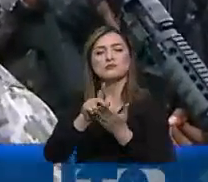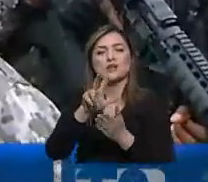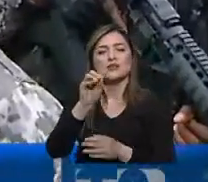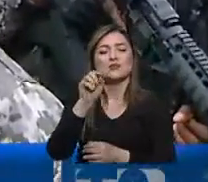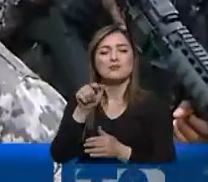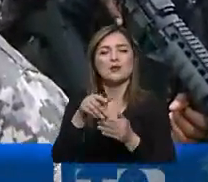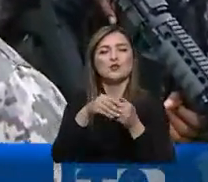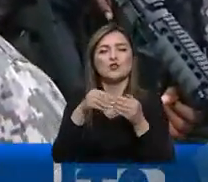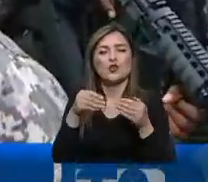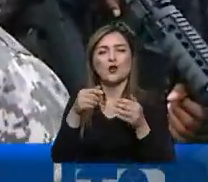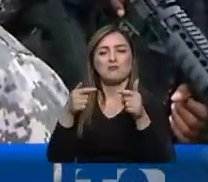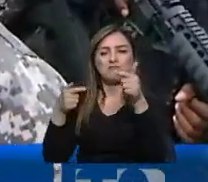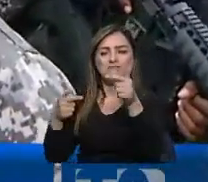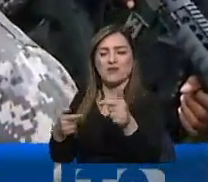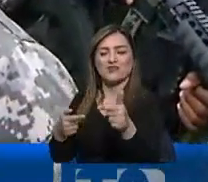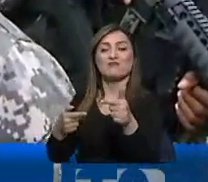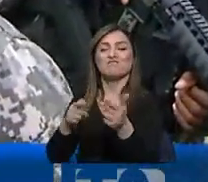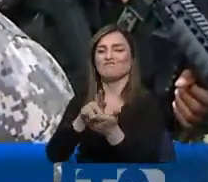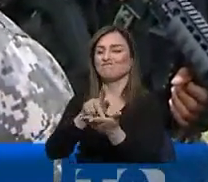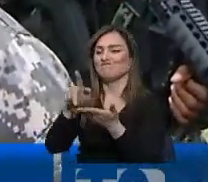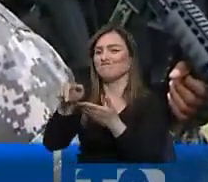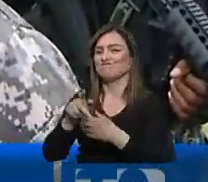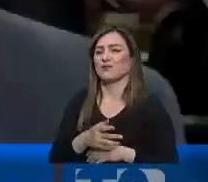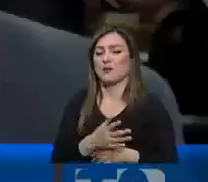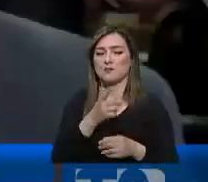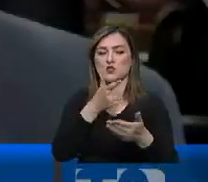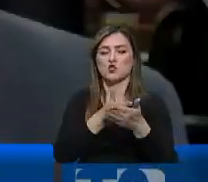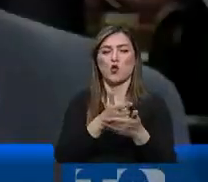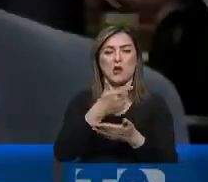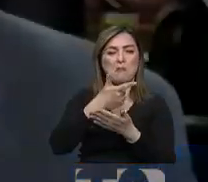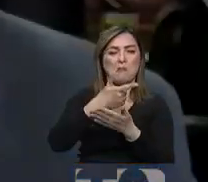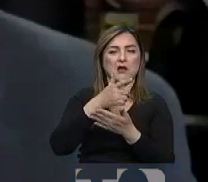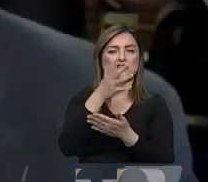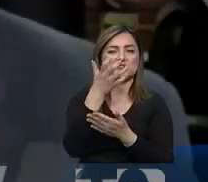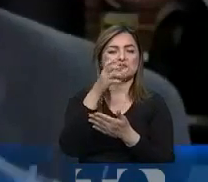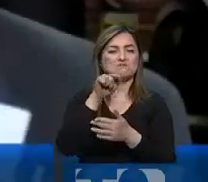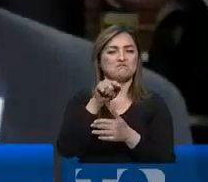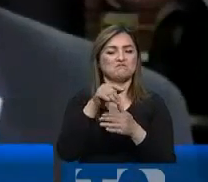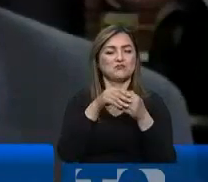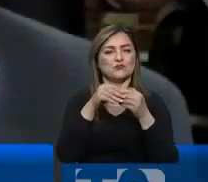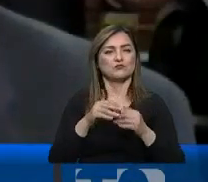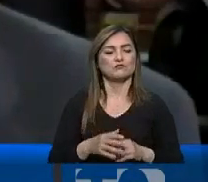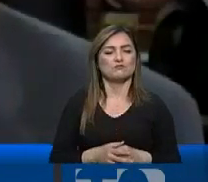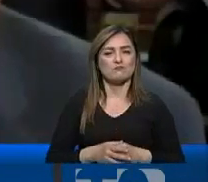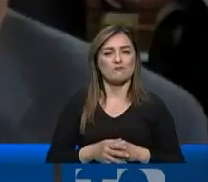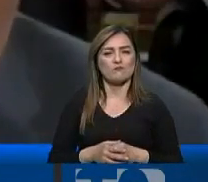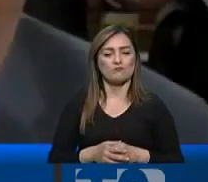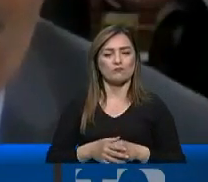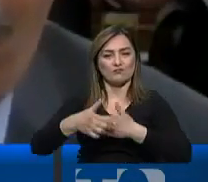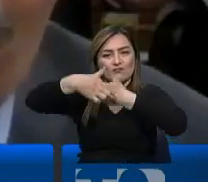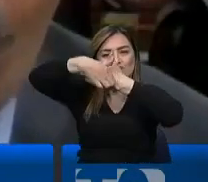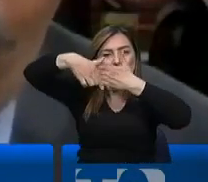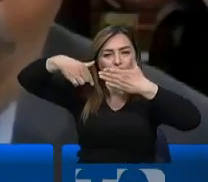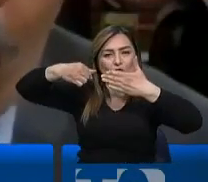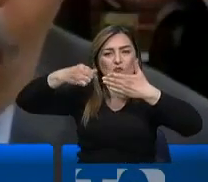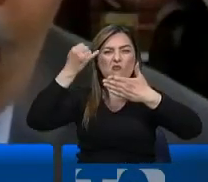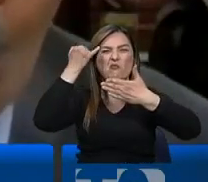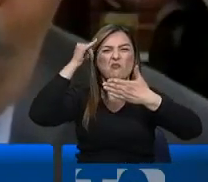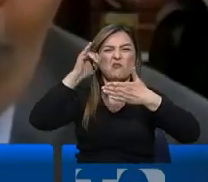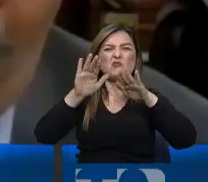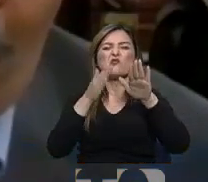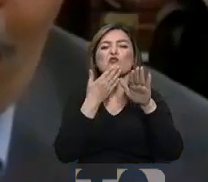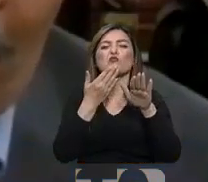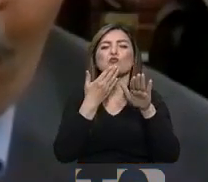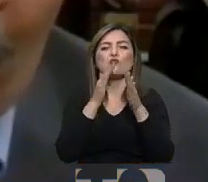30 mil dólares por un fusil, por una pistola hasta 15 mil dólares. Este gráfico le permite a usted más o menos tener una idea de cómo